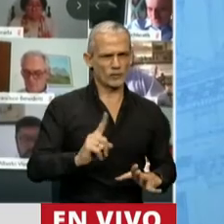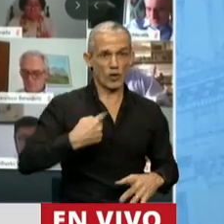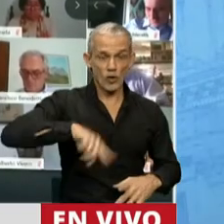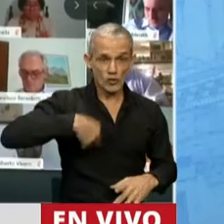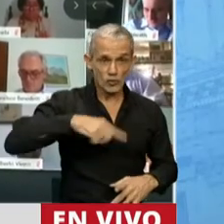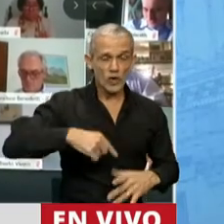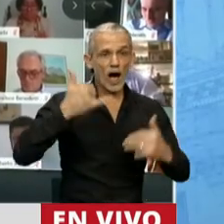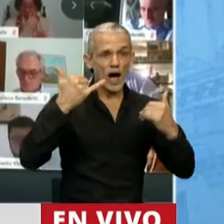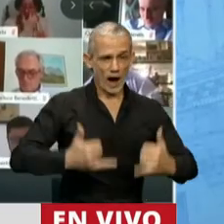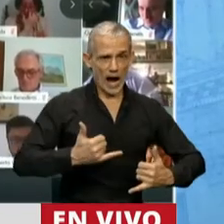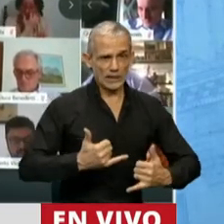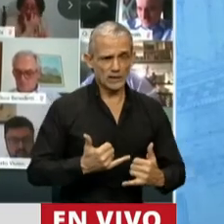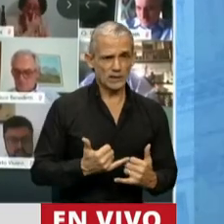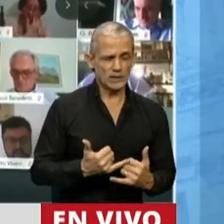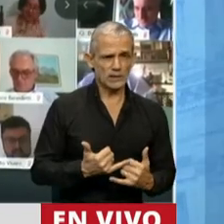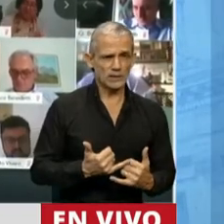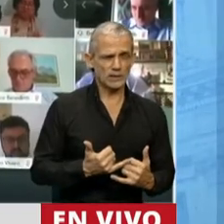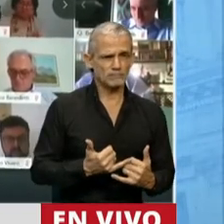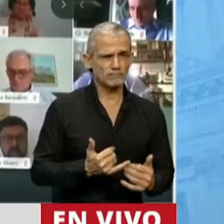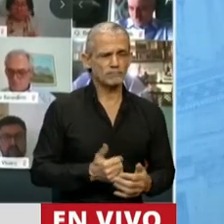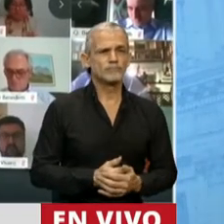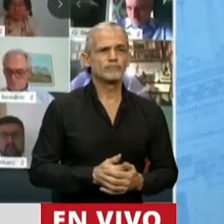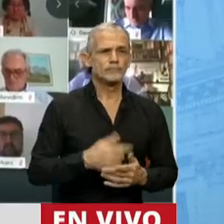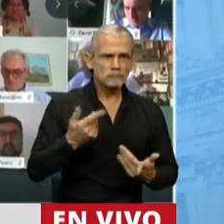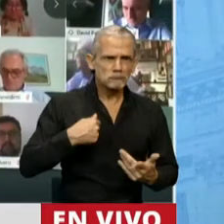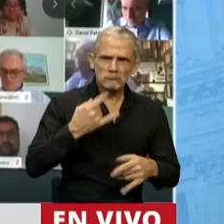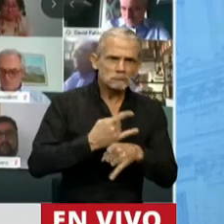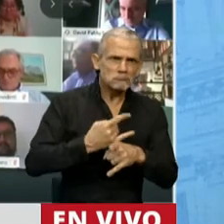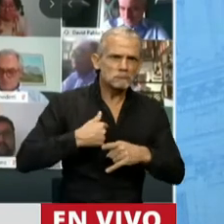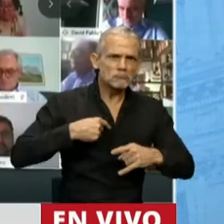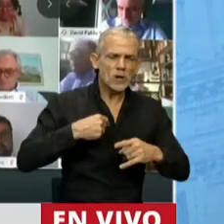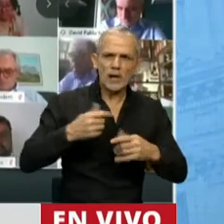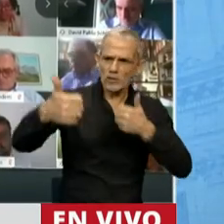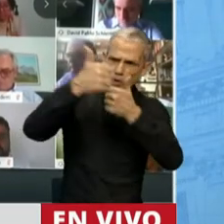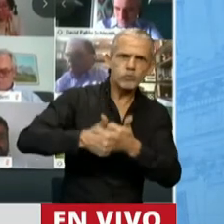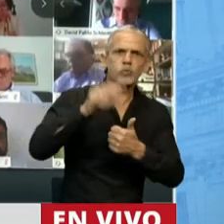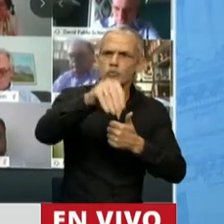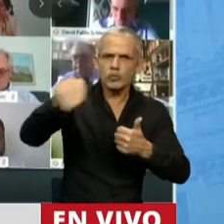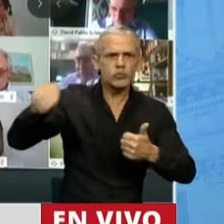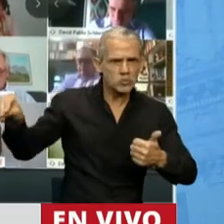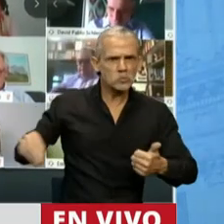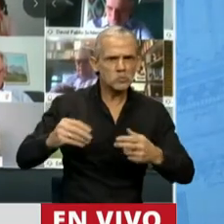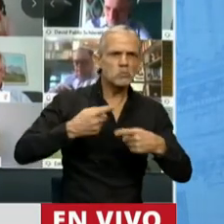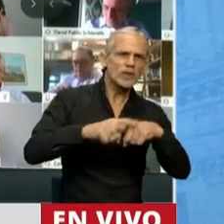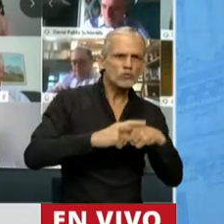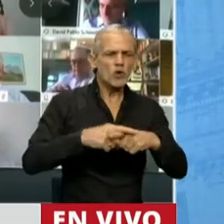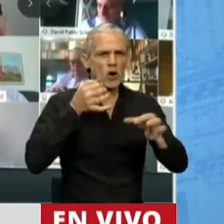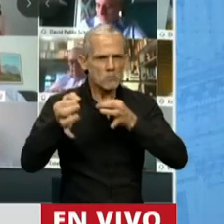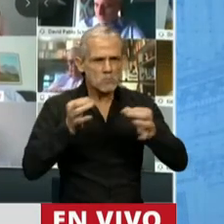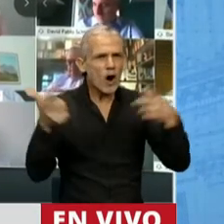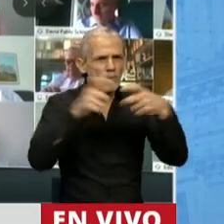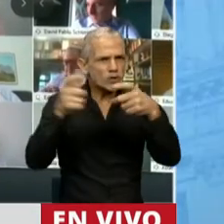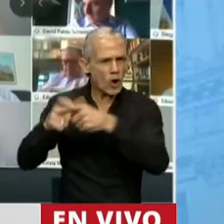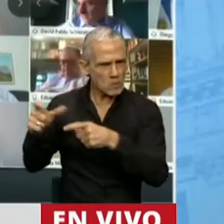sido escuchados en los momentos de discusión, las